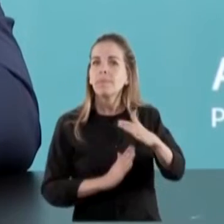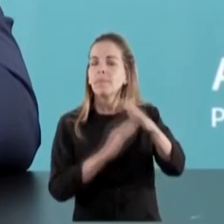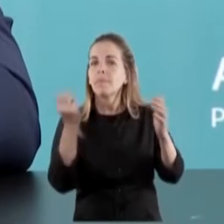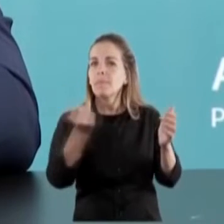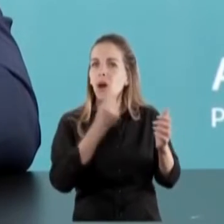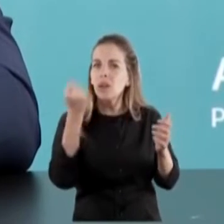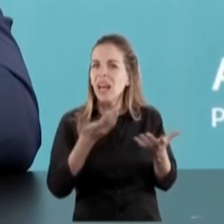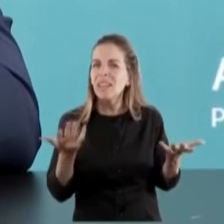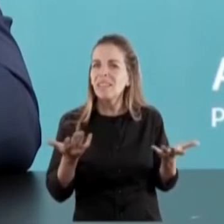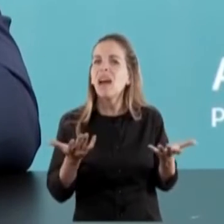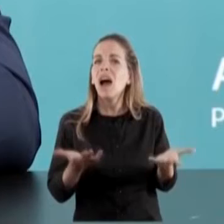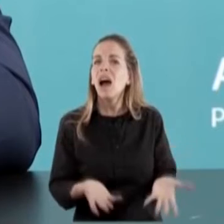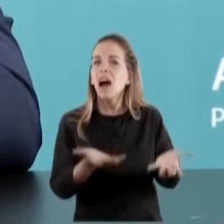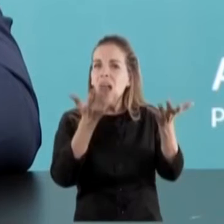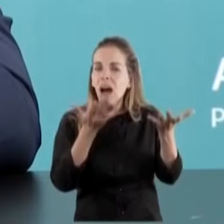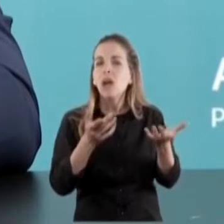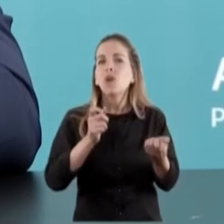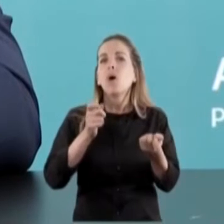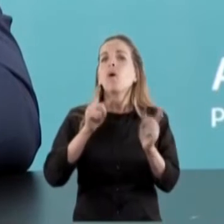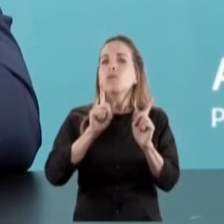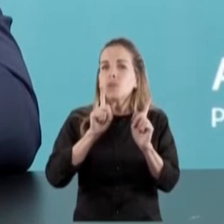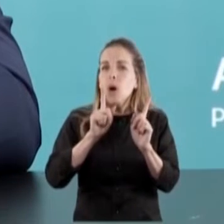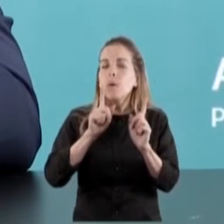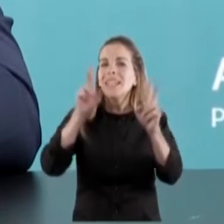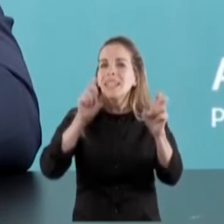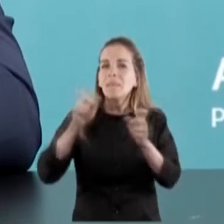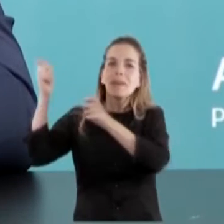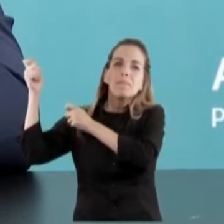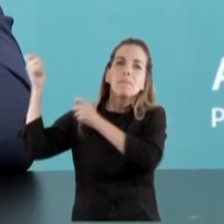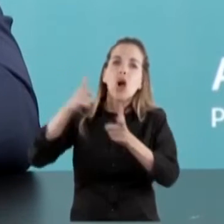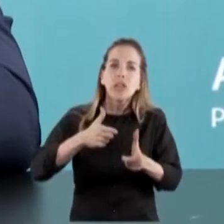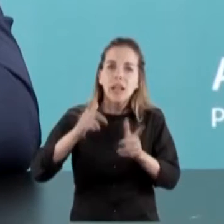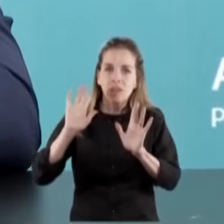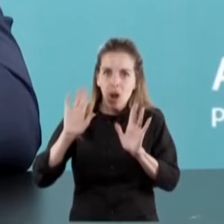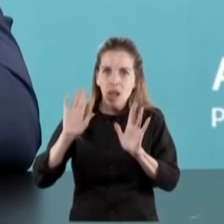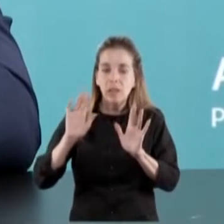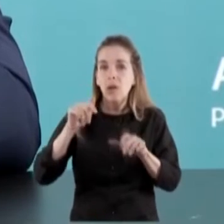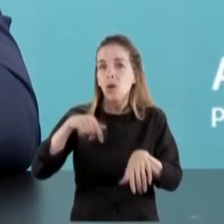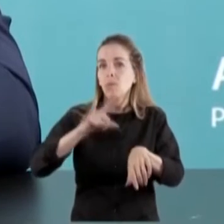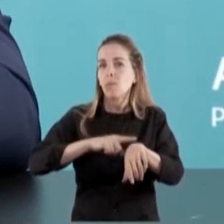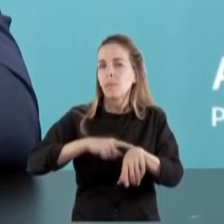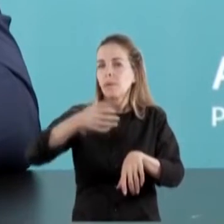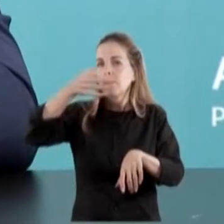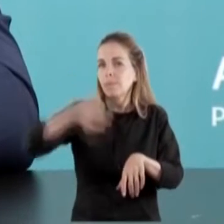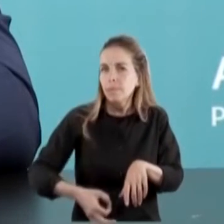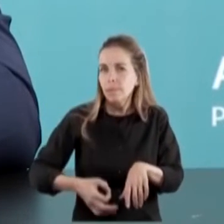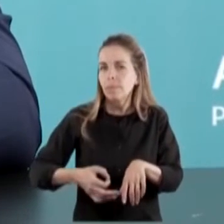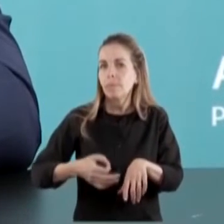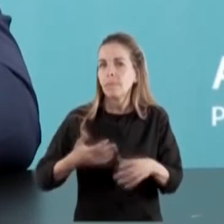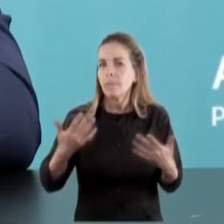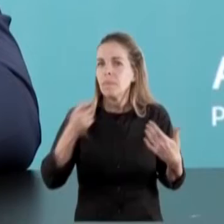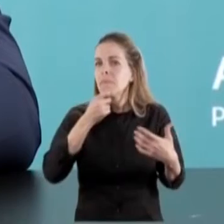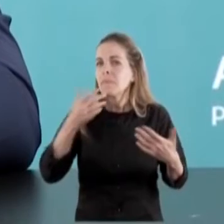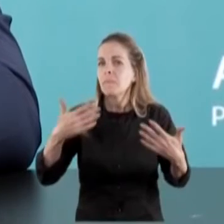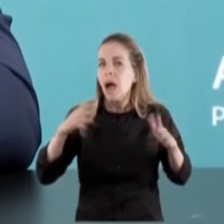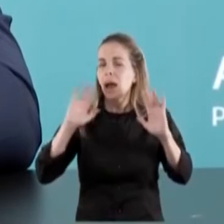tiene que ver con lo que es las importaciones. Hoy se está en un momento en el cual para seguir en